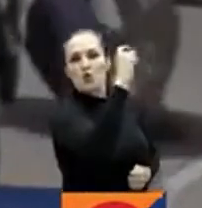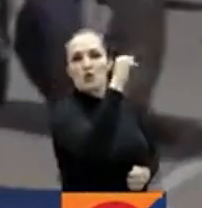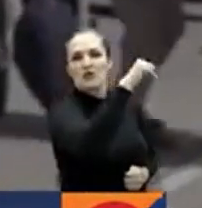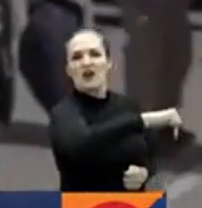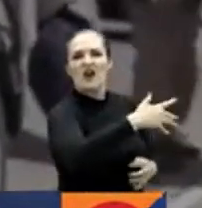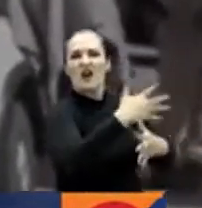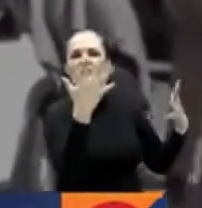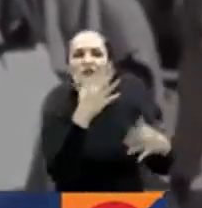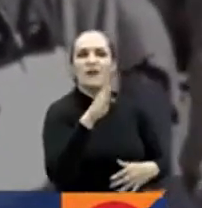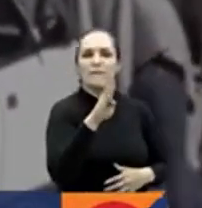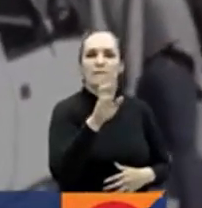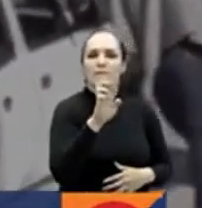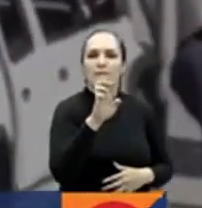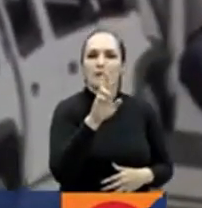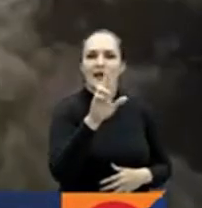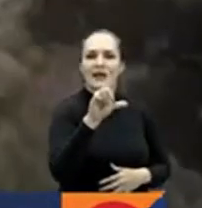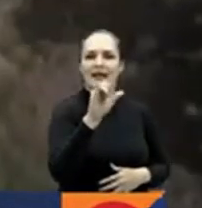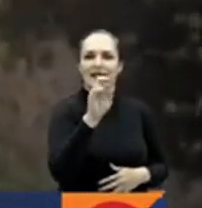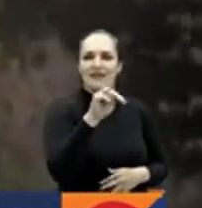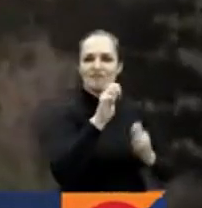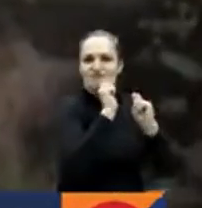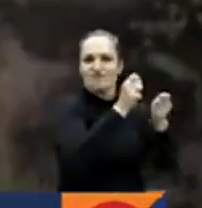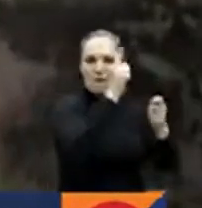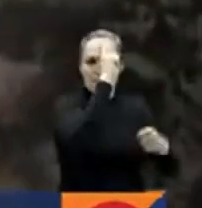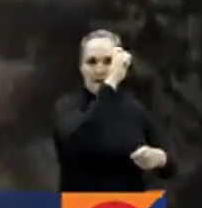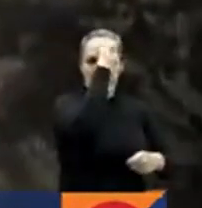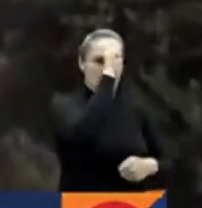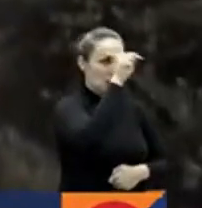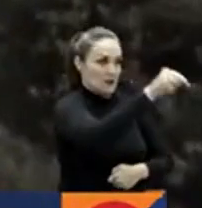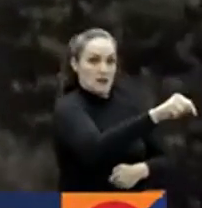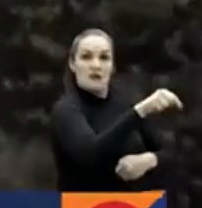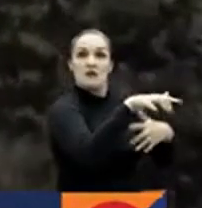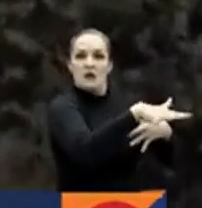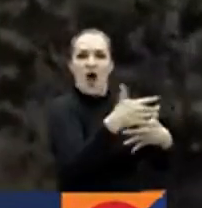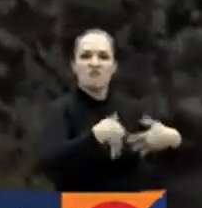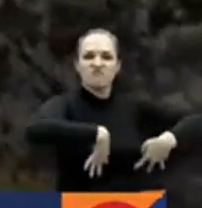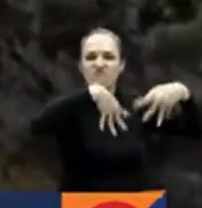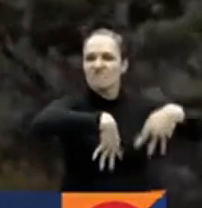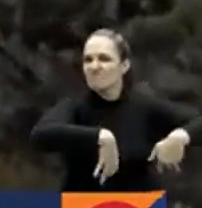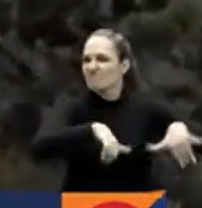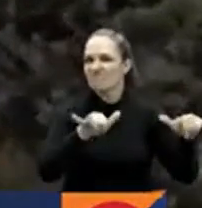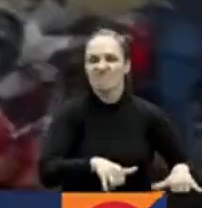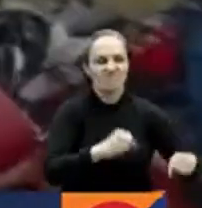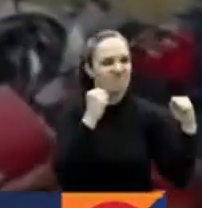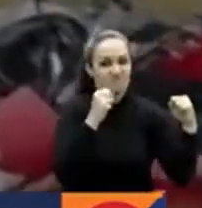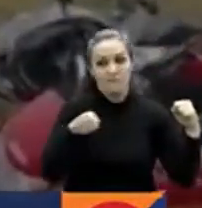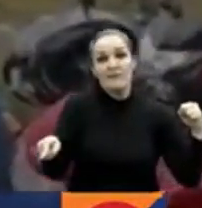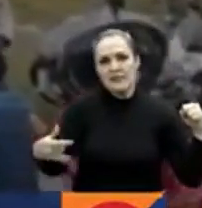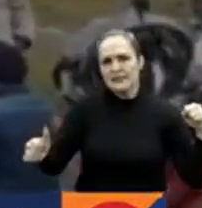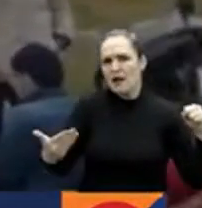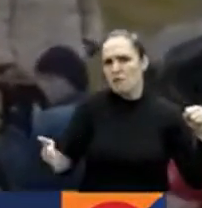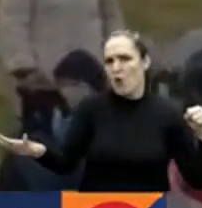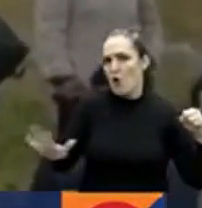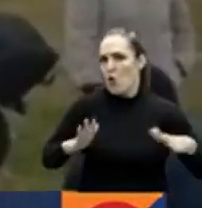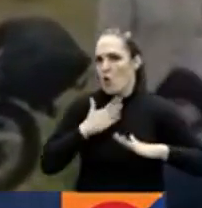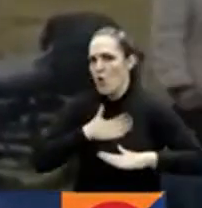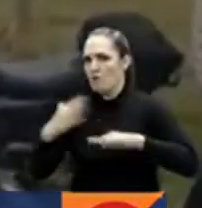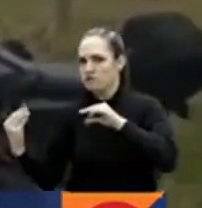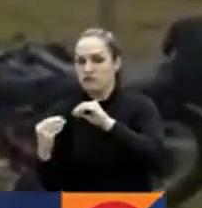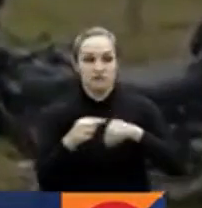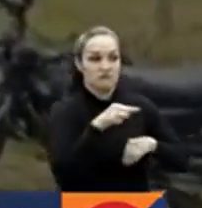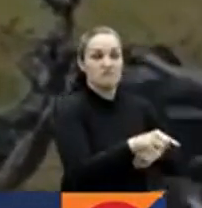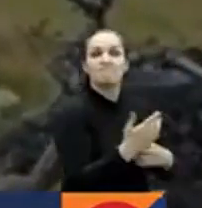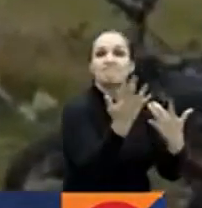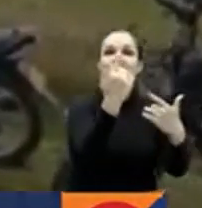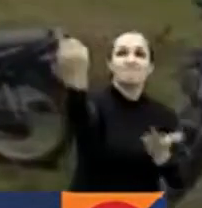Berlín. Allí los campesinos continúan rígidos en su posición de mantenerse en este tipo de protesta. Hasta tanto no, el presidente de la